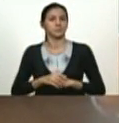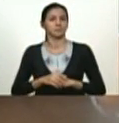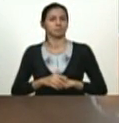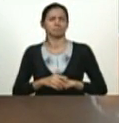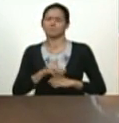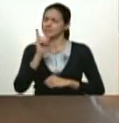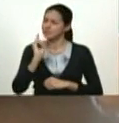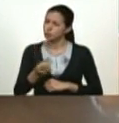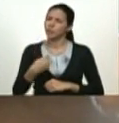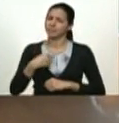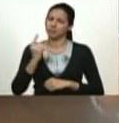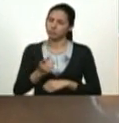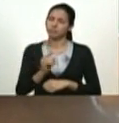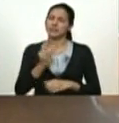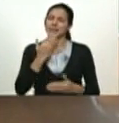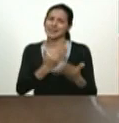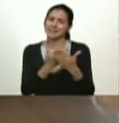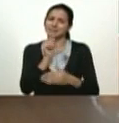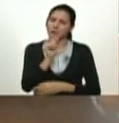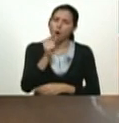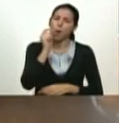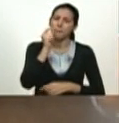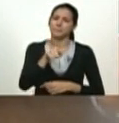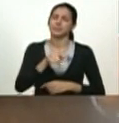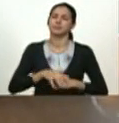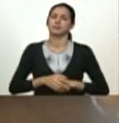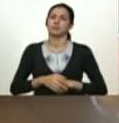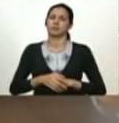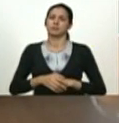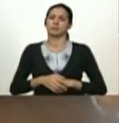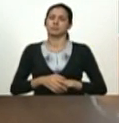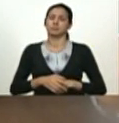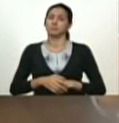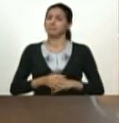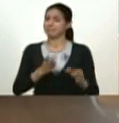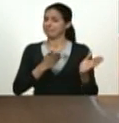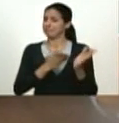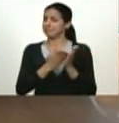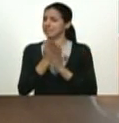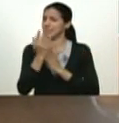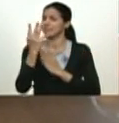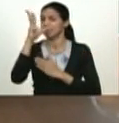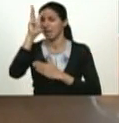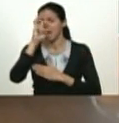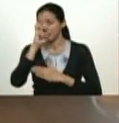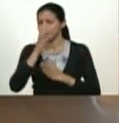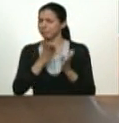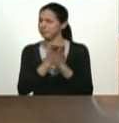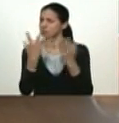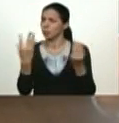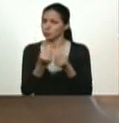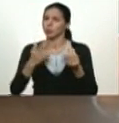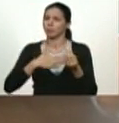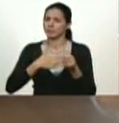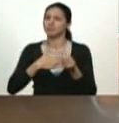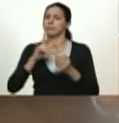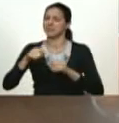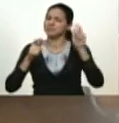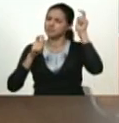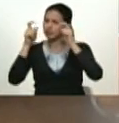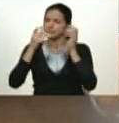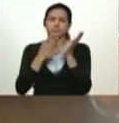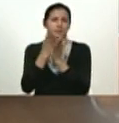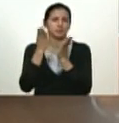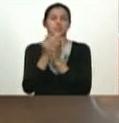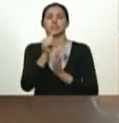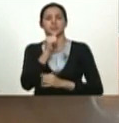que agradecer todo el trabajo y la lealtad de estos tres años y bueno todo el trabajo y la lealtad con el comandante Chávez desde siempre se